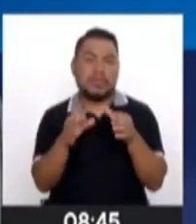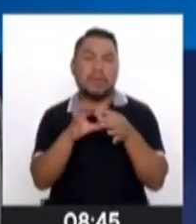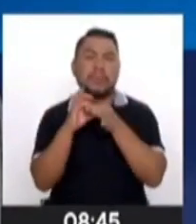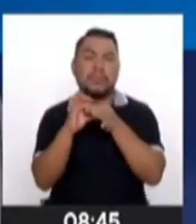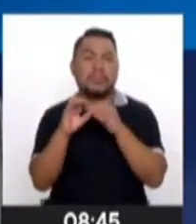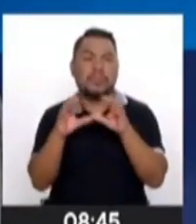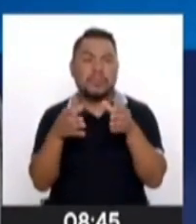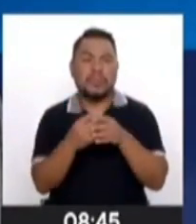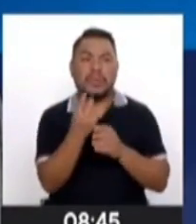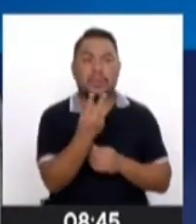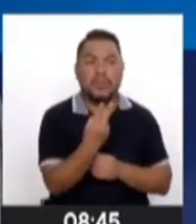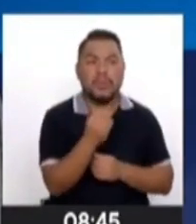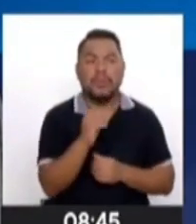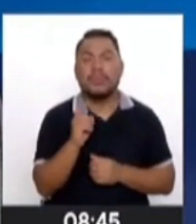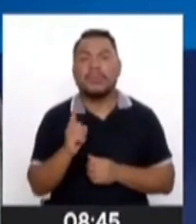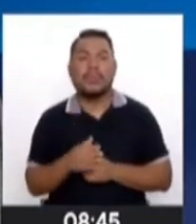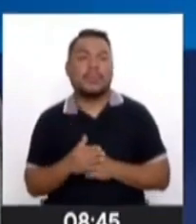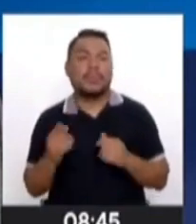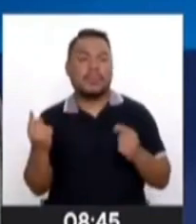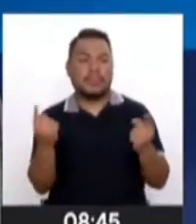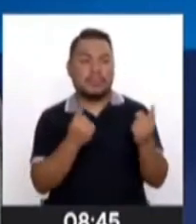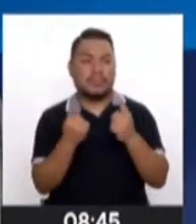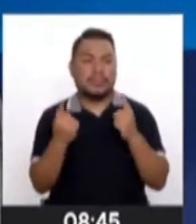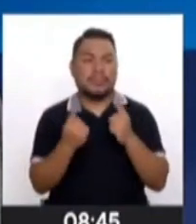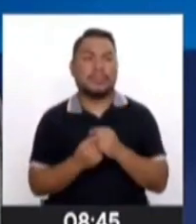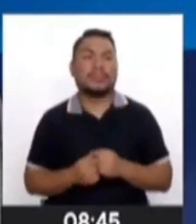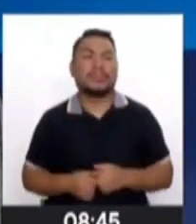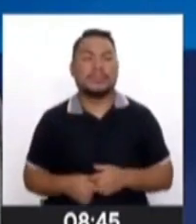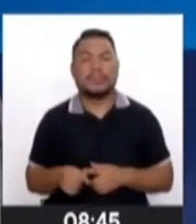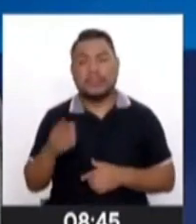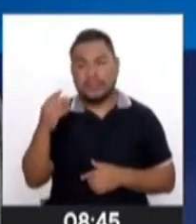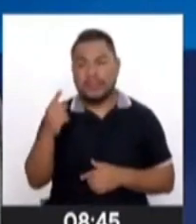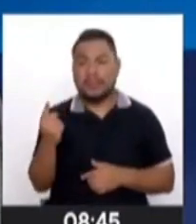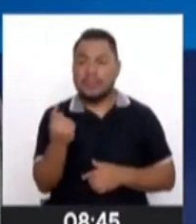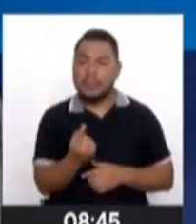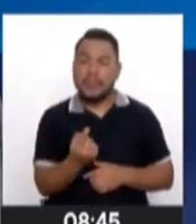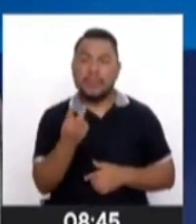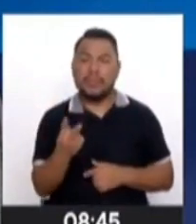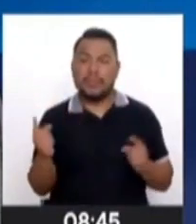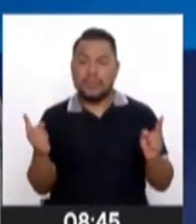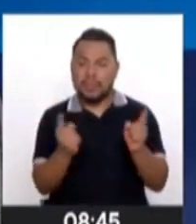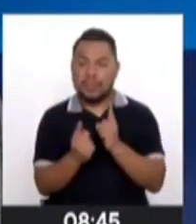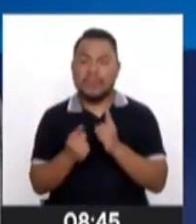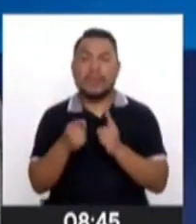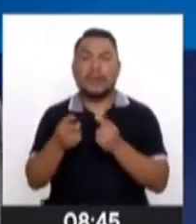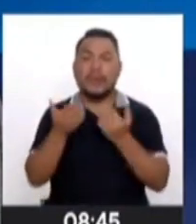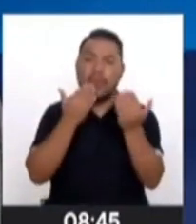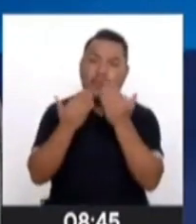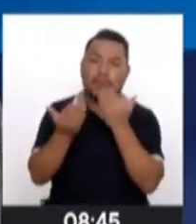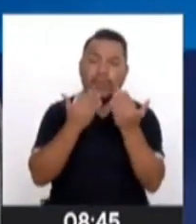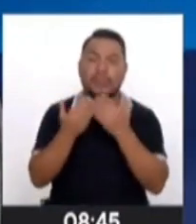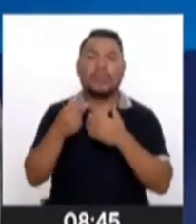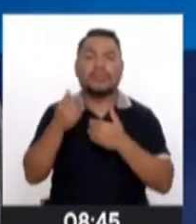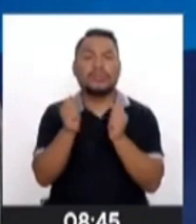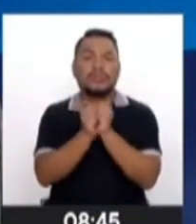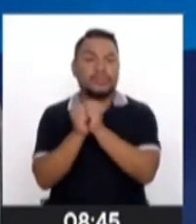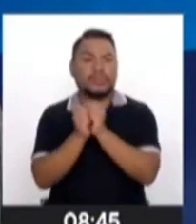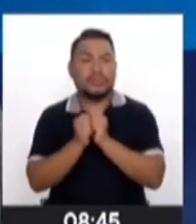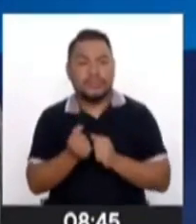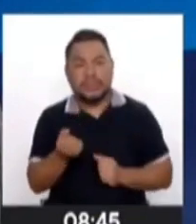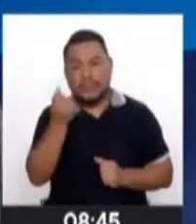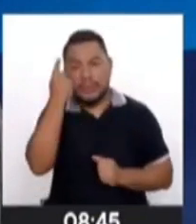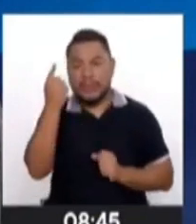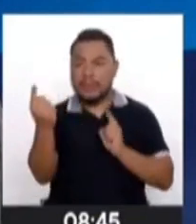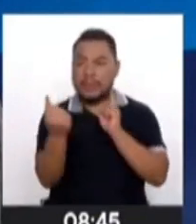basta que sean dos, como Bob y Bill, que comenzaron la experiencia, y puedan estar juntos, comprender